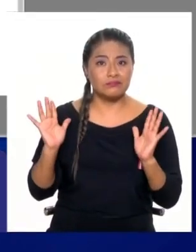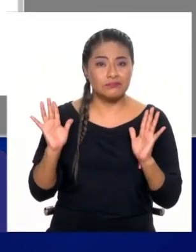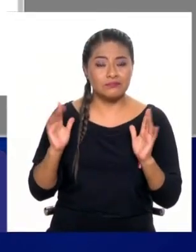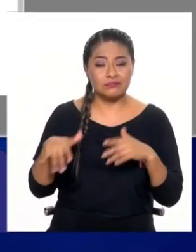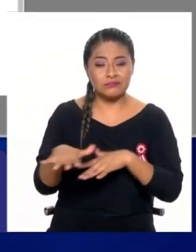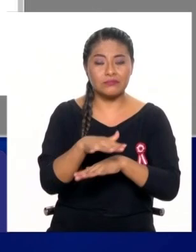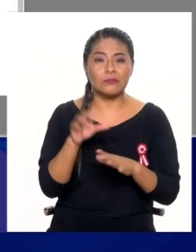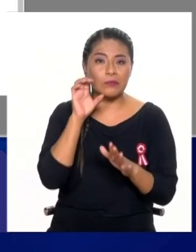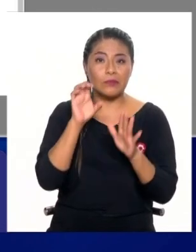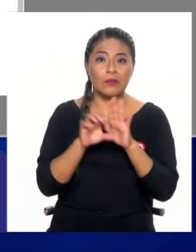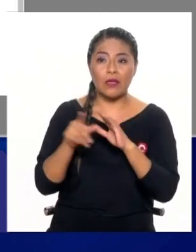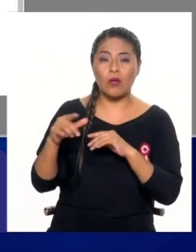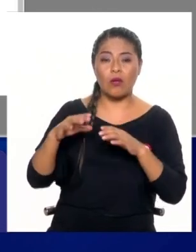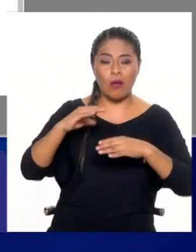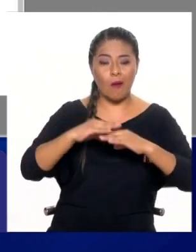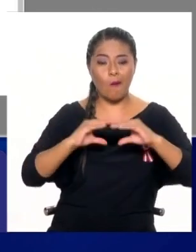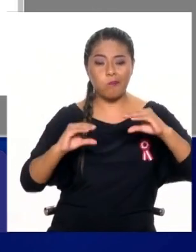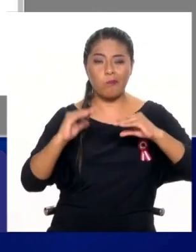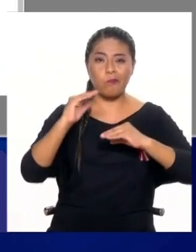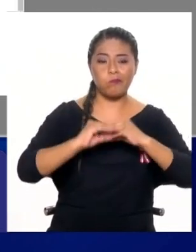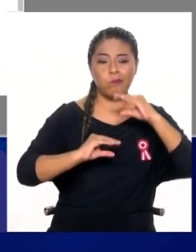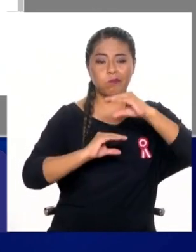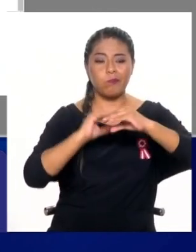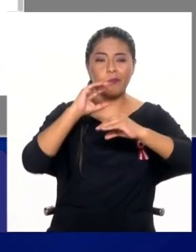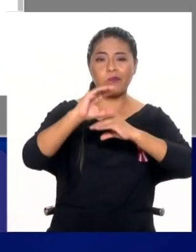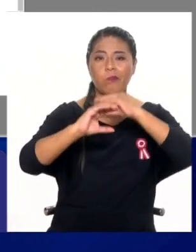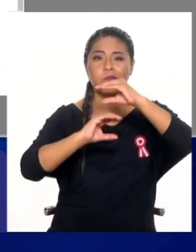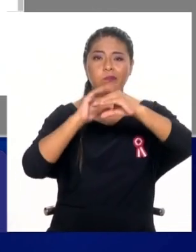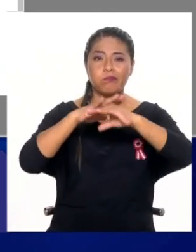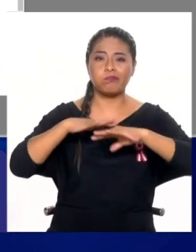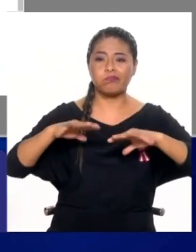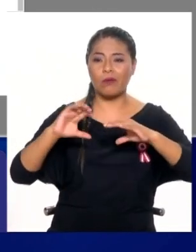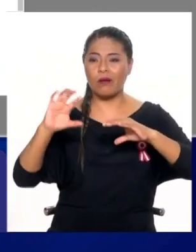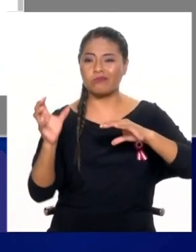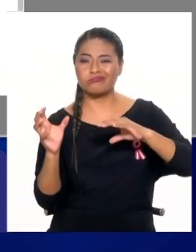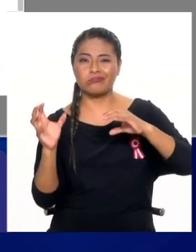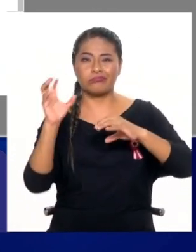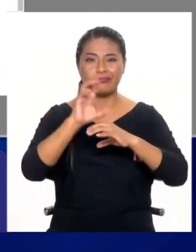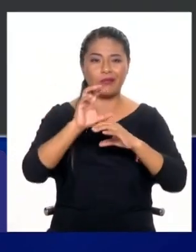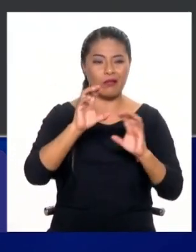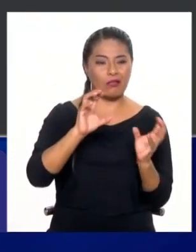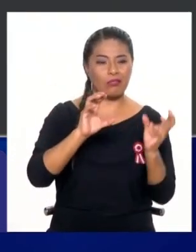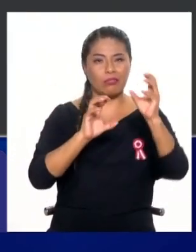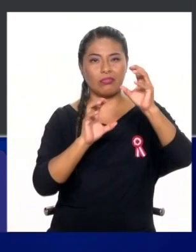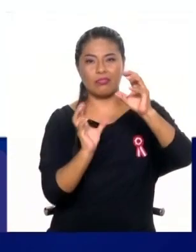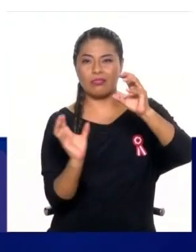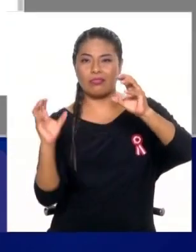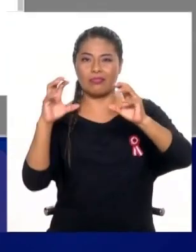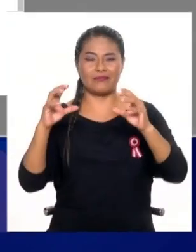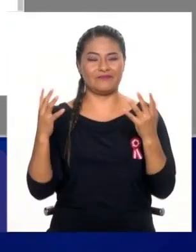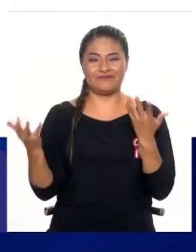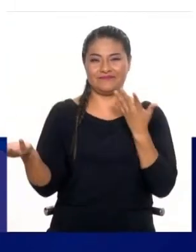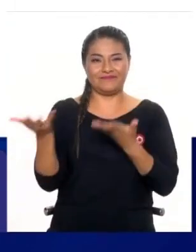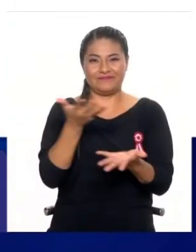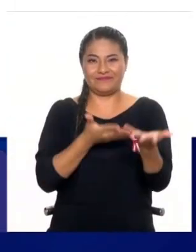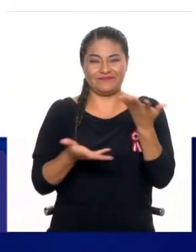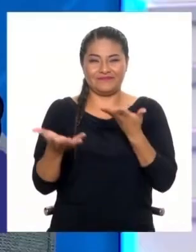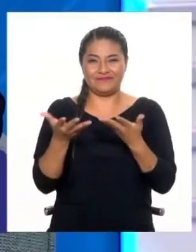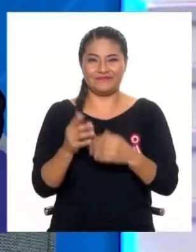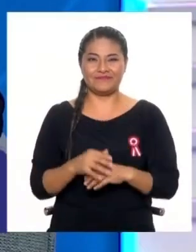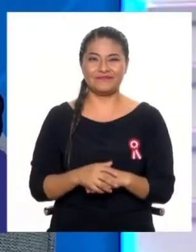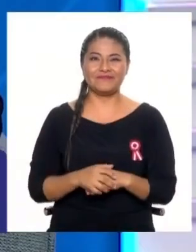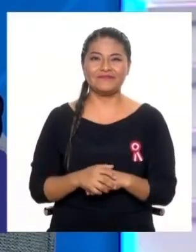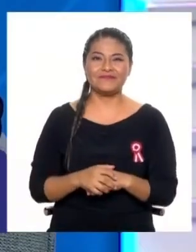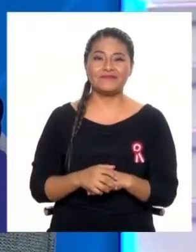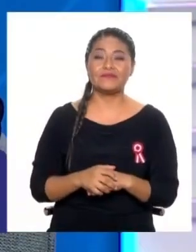por decirte, ladrillo, la otra de cartón, la otra es triangular, la otra es circular, la otra tiene forma estrella. sea, organicemos esto, ¿no es además